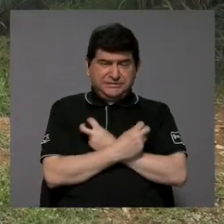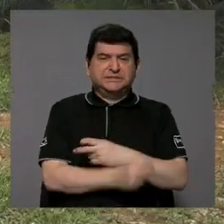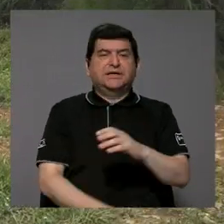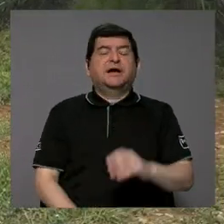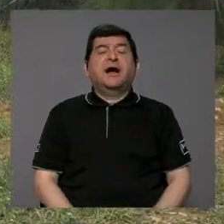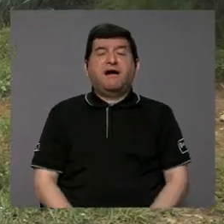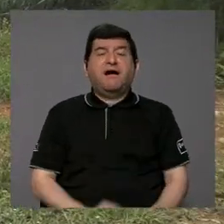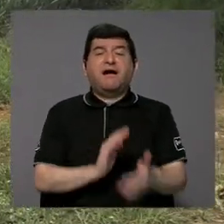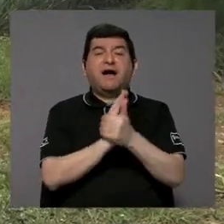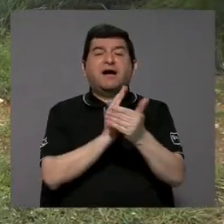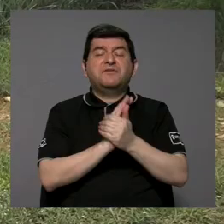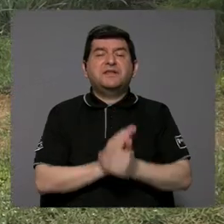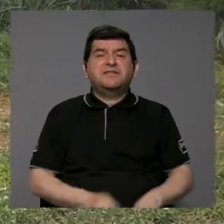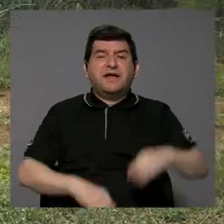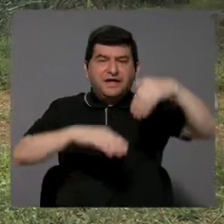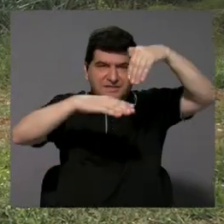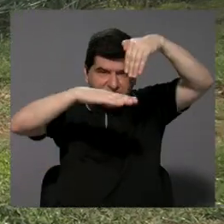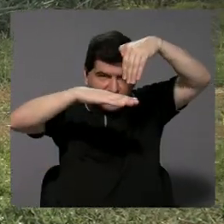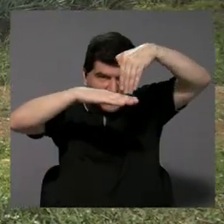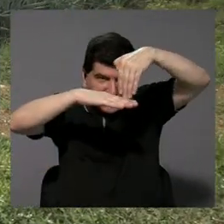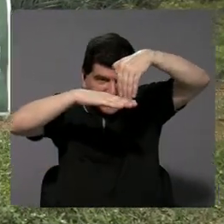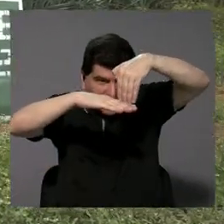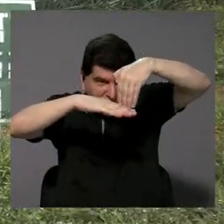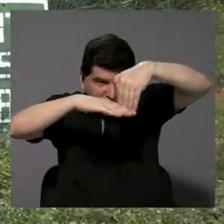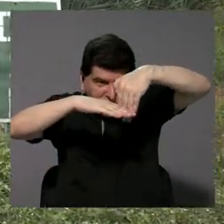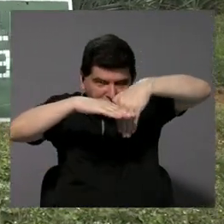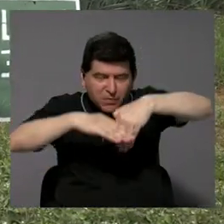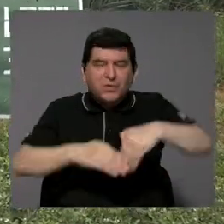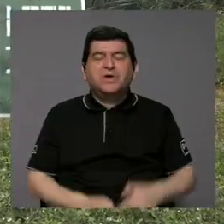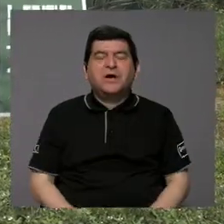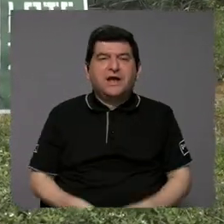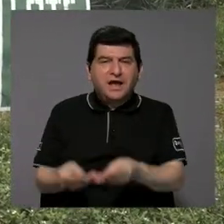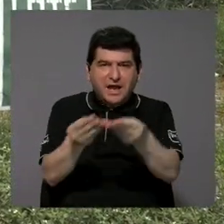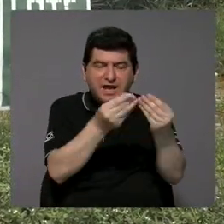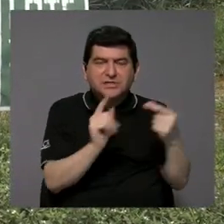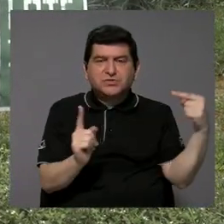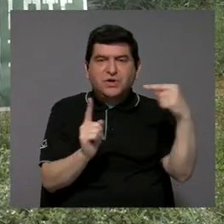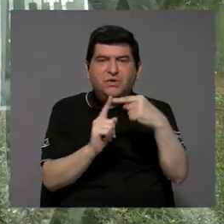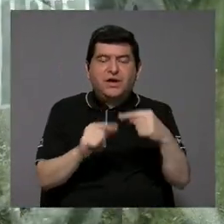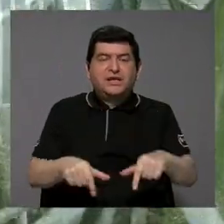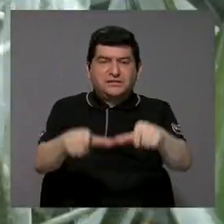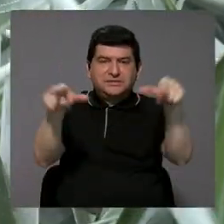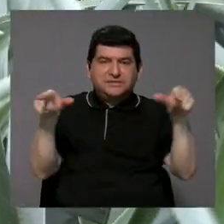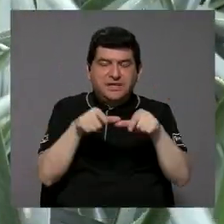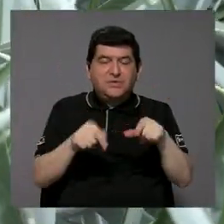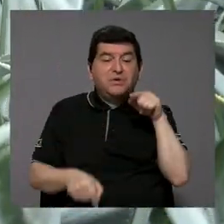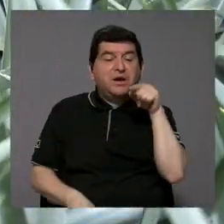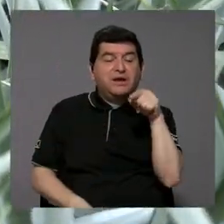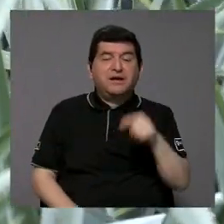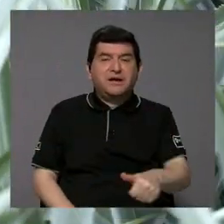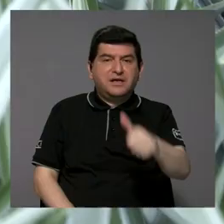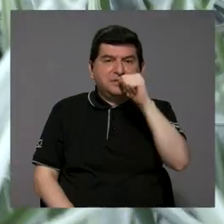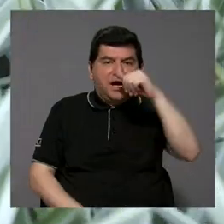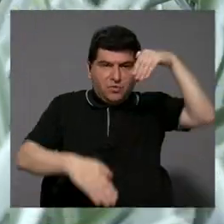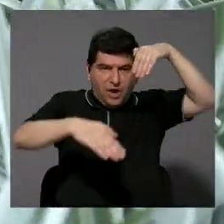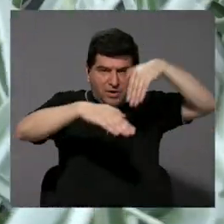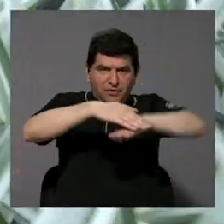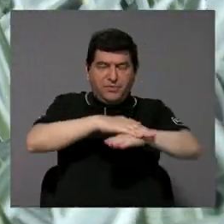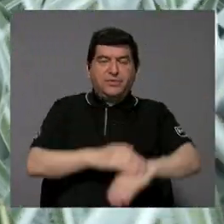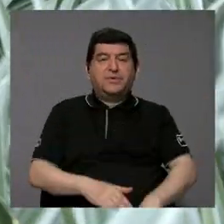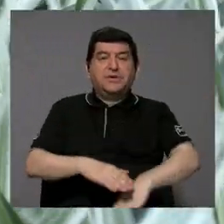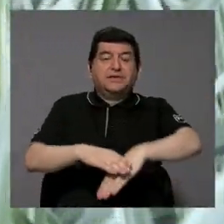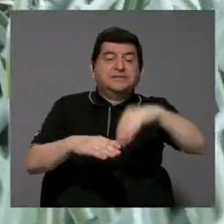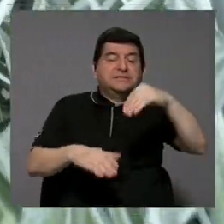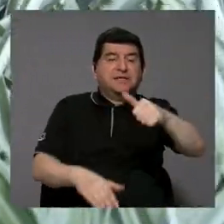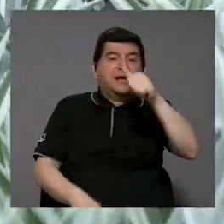tienen la capacidad de infiltrarse por el suelo a llegar a zonas freáticas, que es en zonas rurales de donde se toma